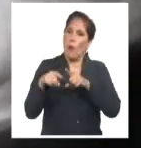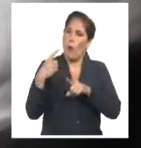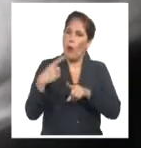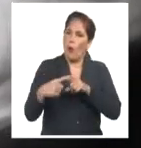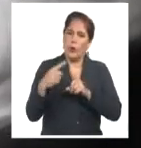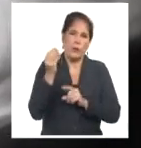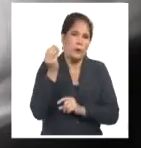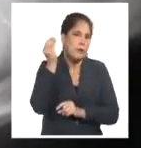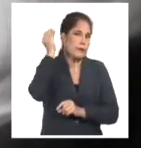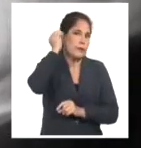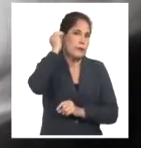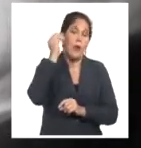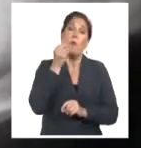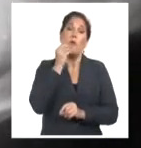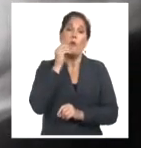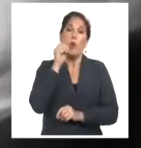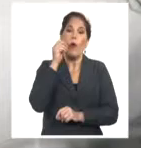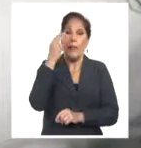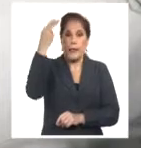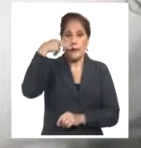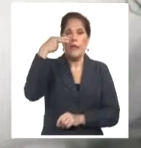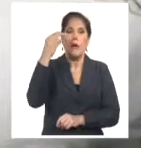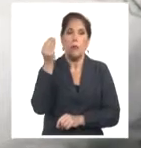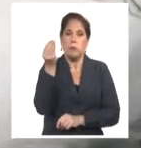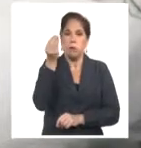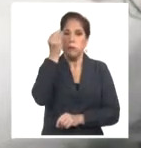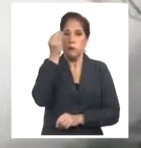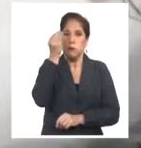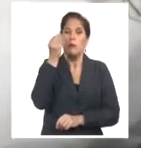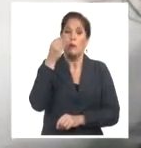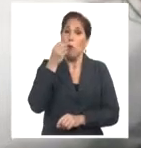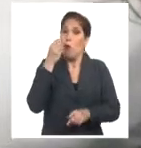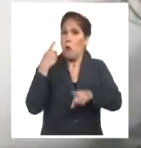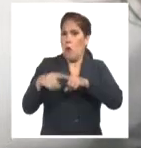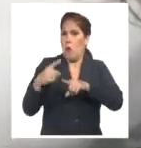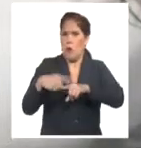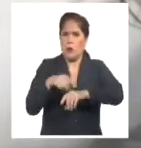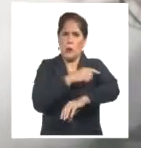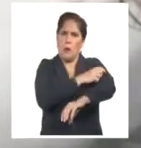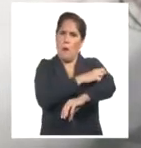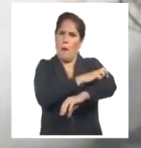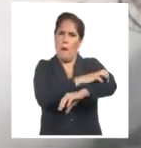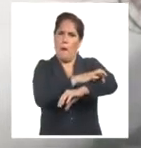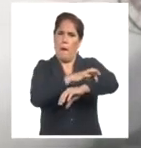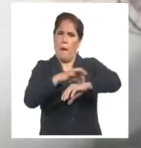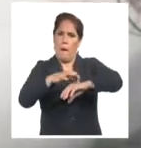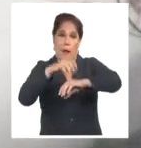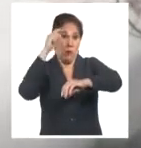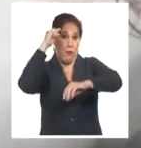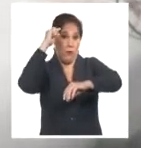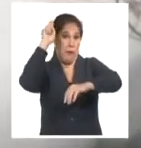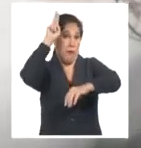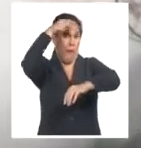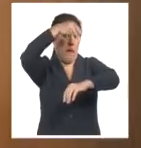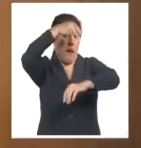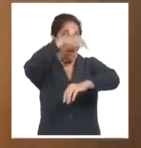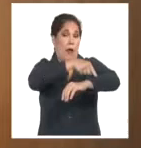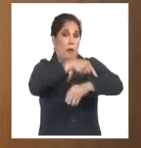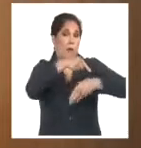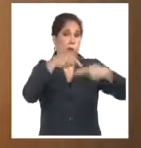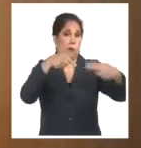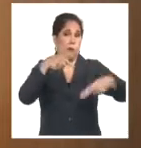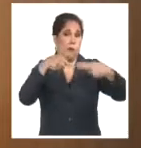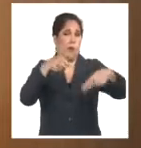electrónicas y se están desarrollando interfaces, por ejemplo, para brazos robóticos que directamente tomen la señal del cerebro.